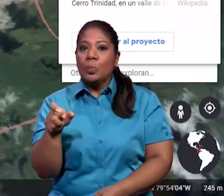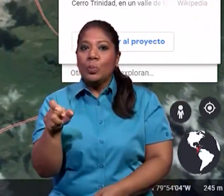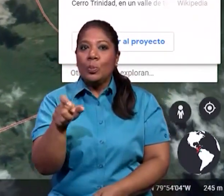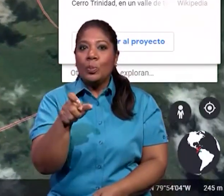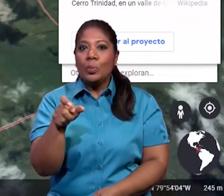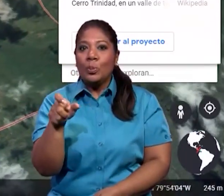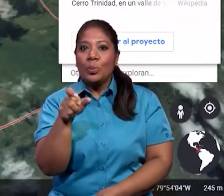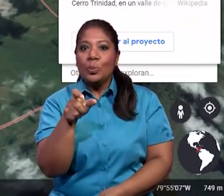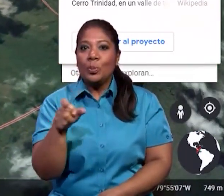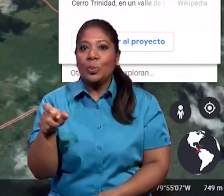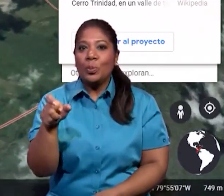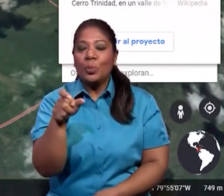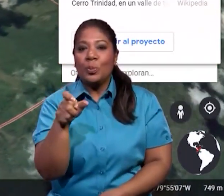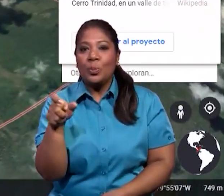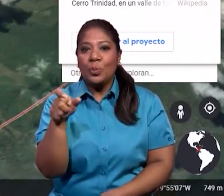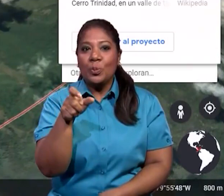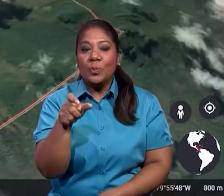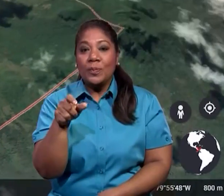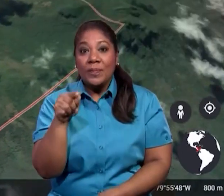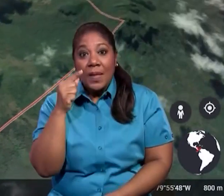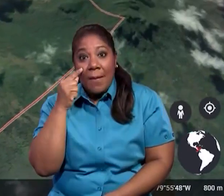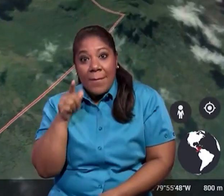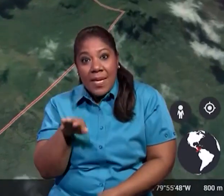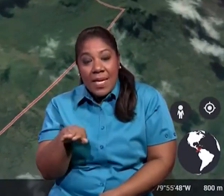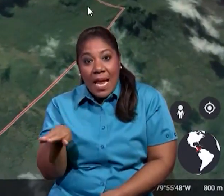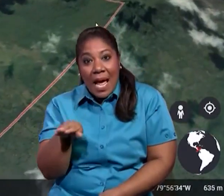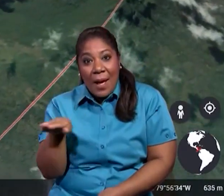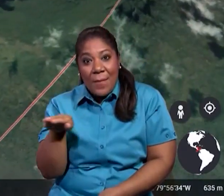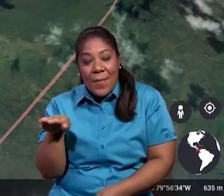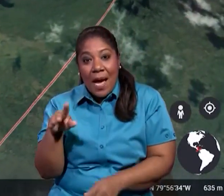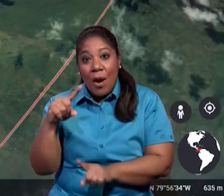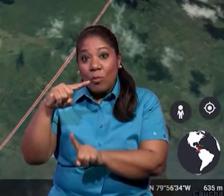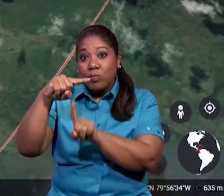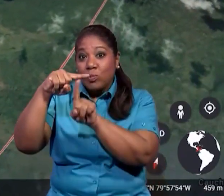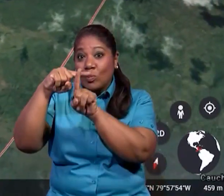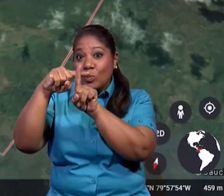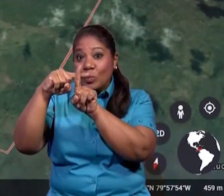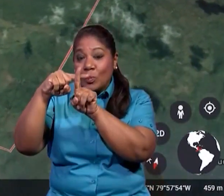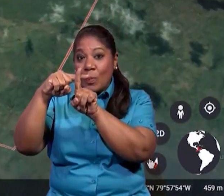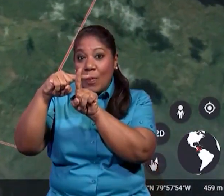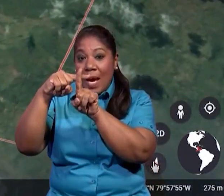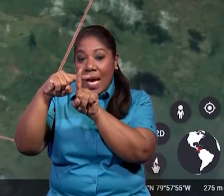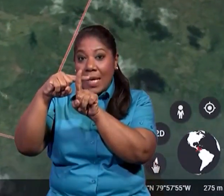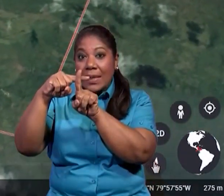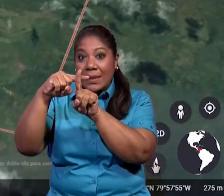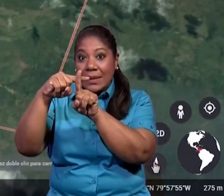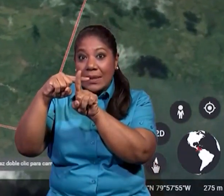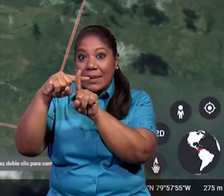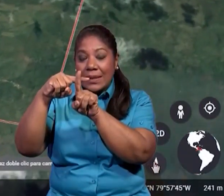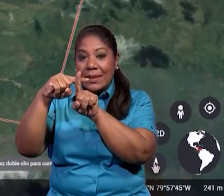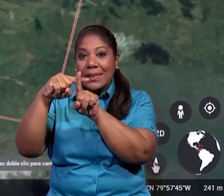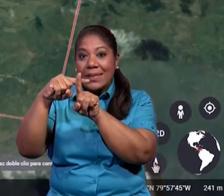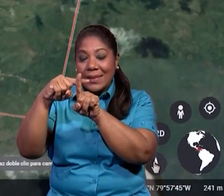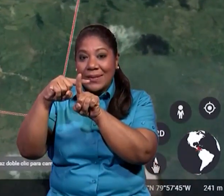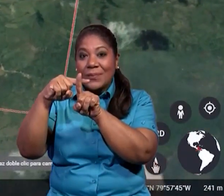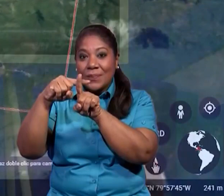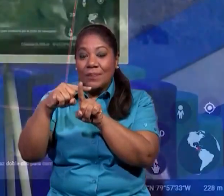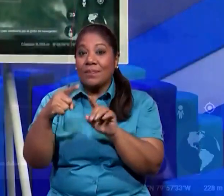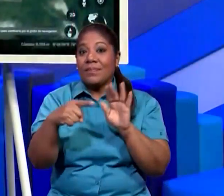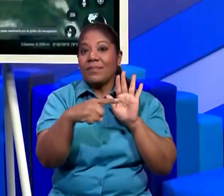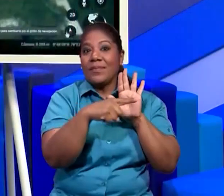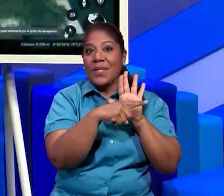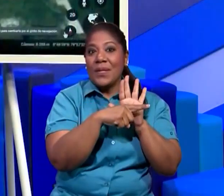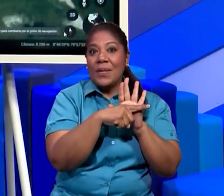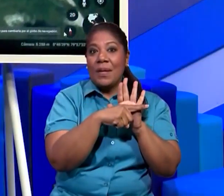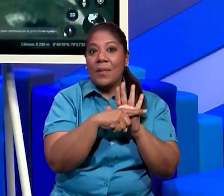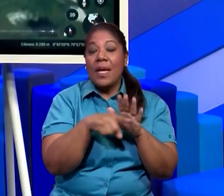acerque más. En la parte inferior, tú vas a observar el signo de más, el signo de menos y